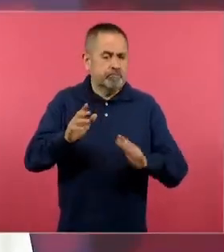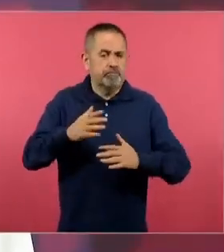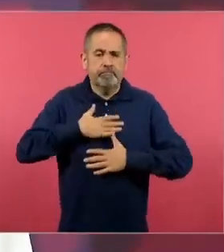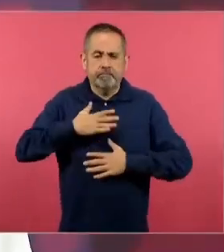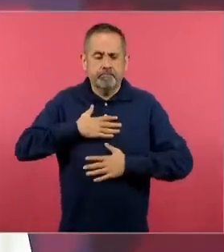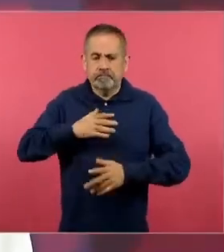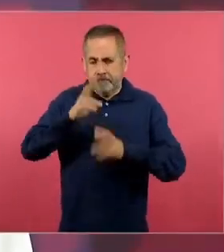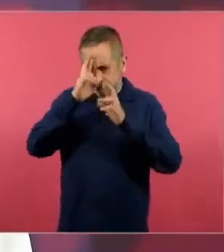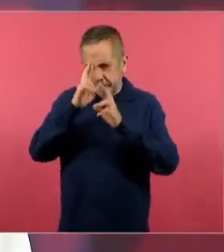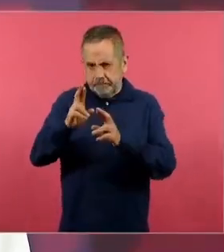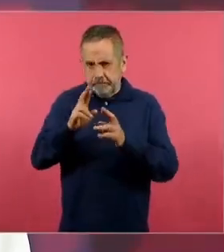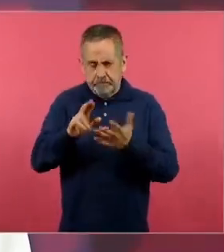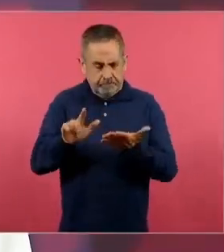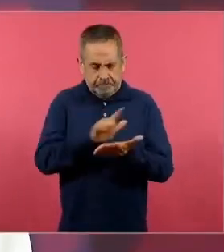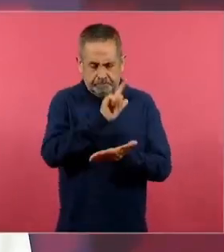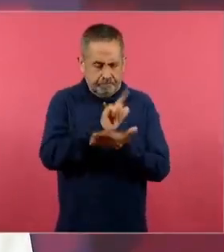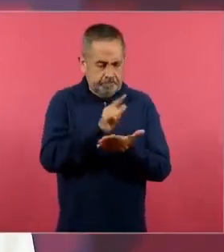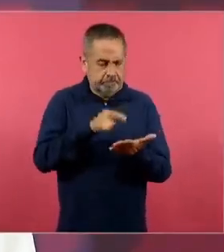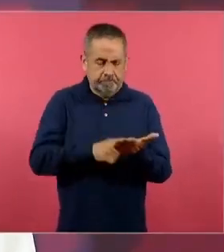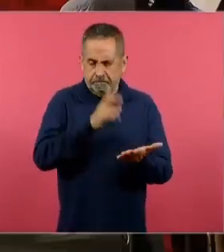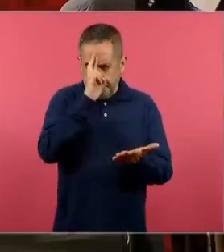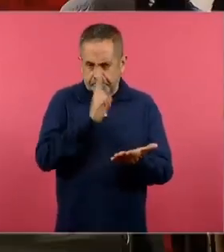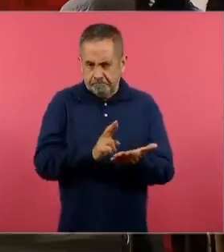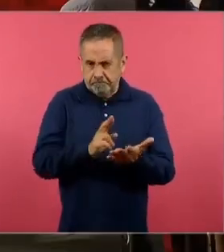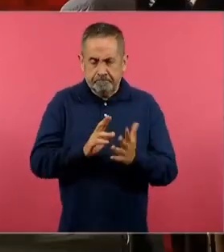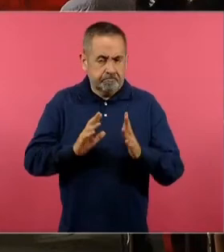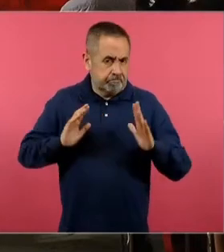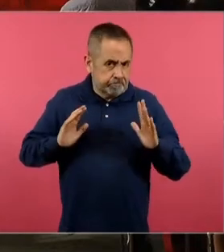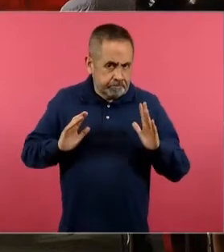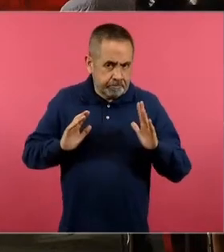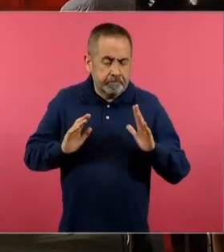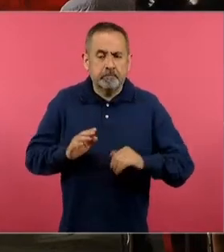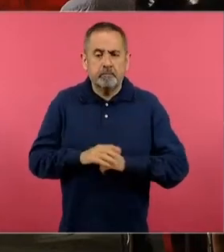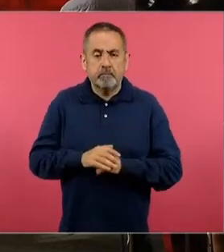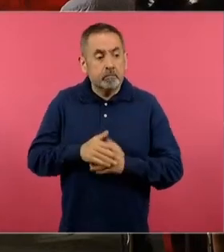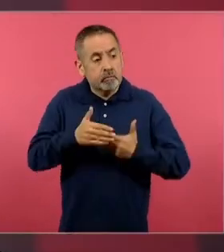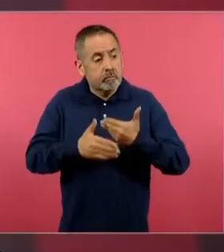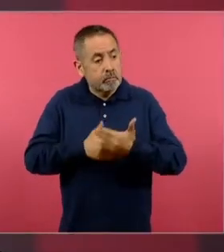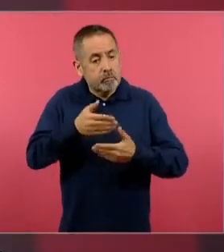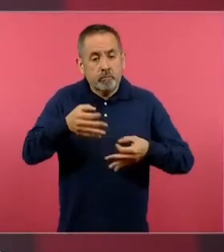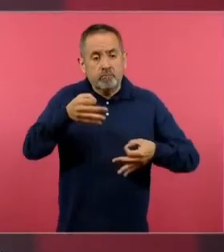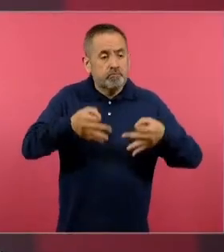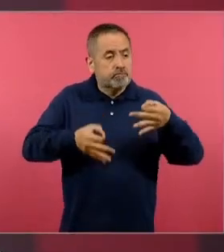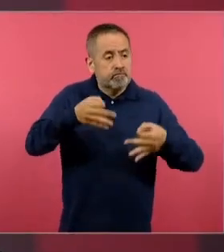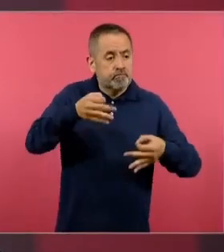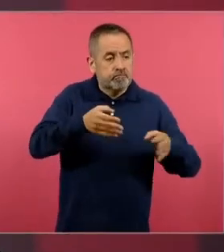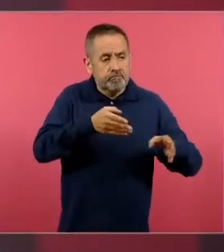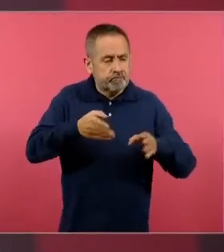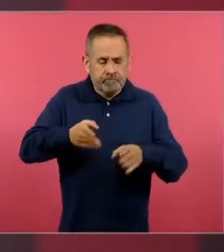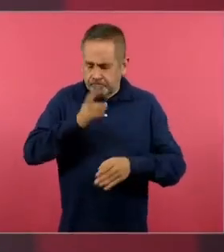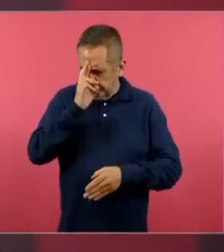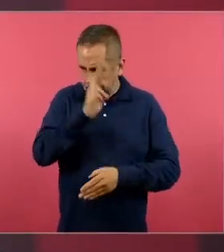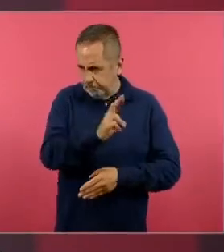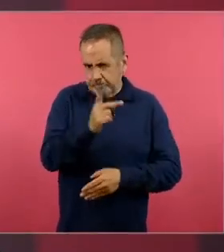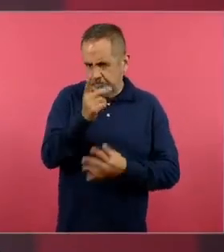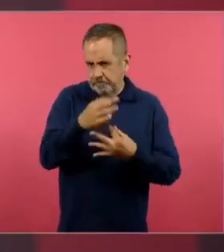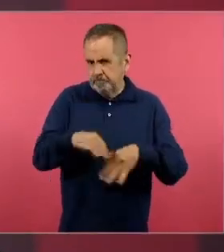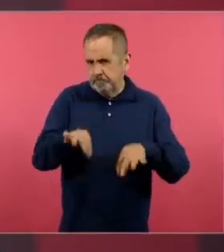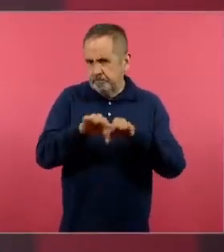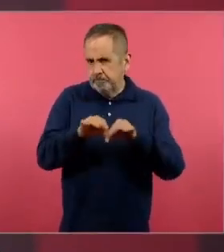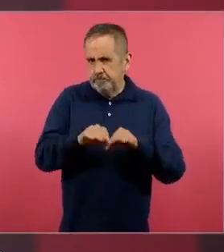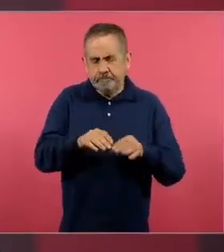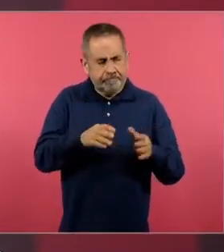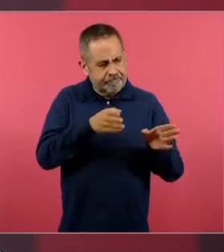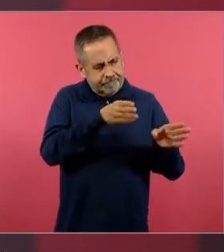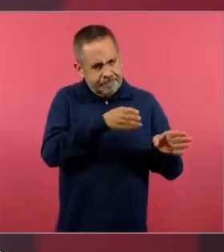respetuosos de la legalidad y en los momentos de los procesos judiciales, esto es un movimiento importante, de los